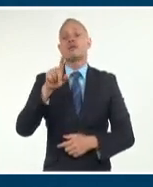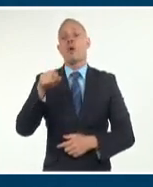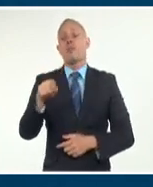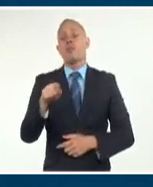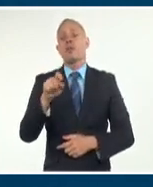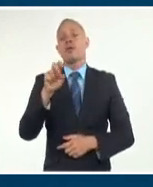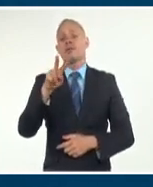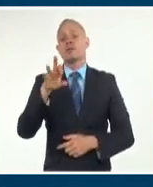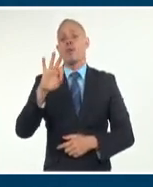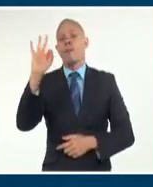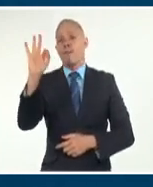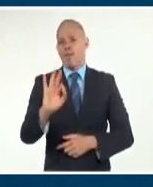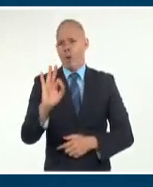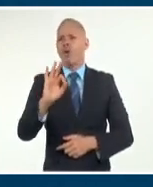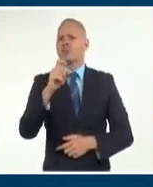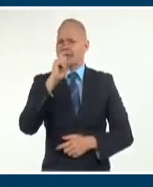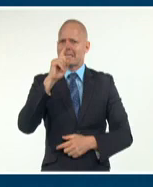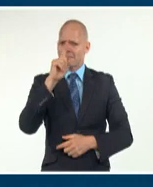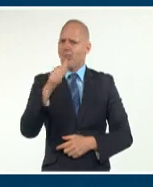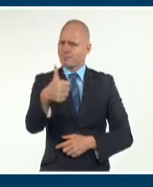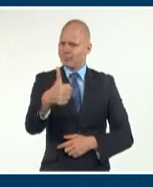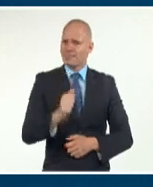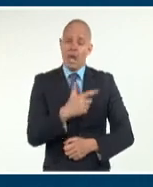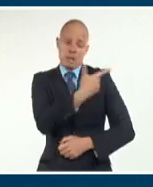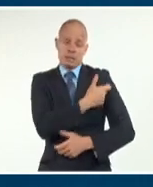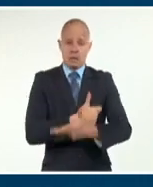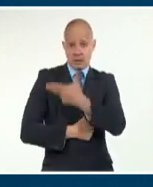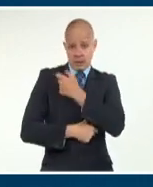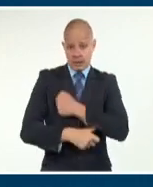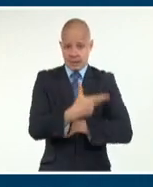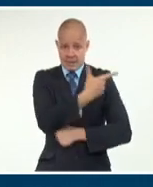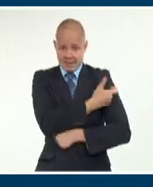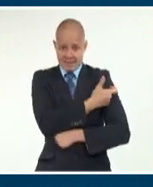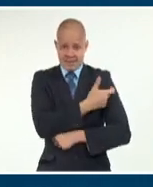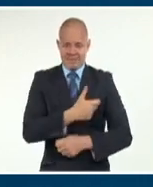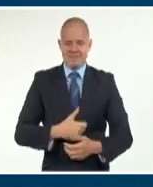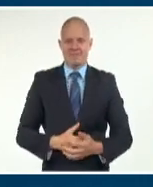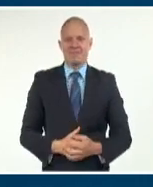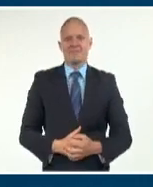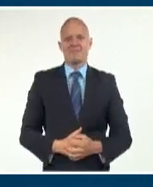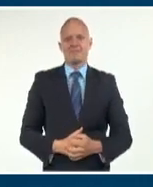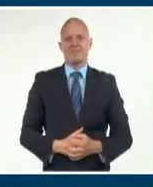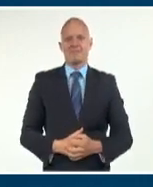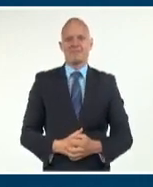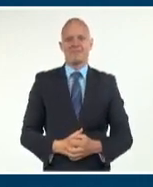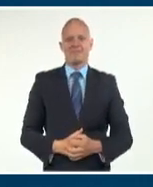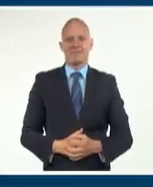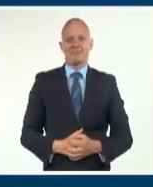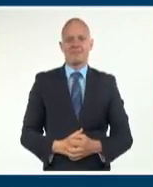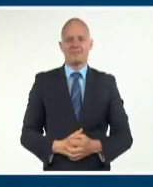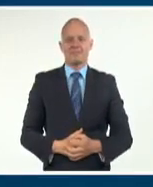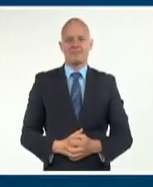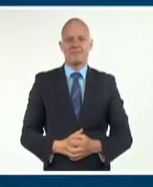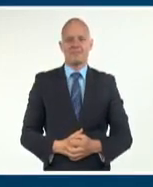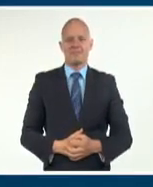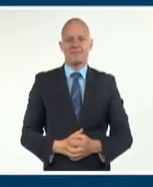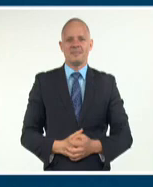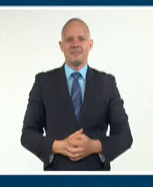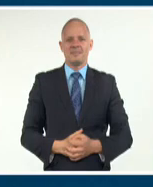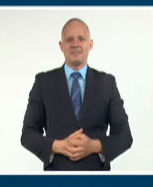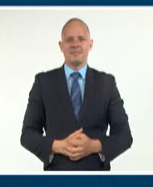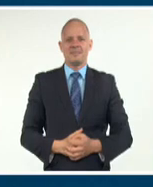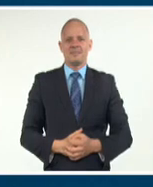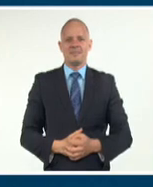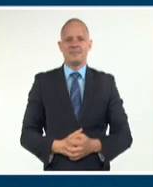eficacia luego de la aplicación de las tres dosis. Desde el Centro de Ingeniería Genética y Biotecnología ha sido un reporte de